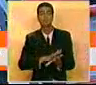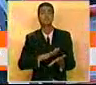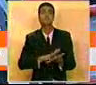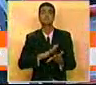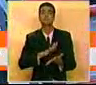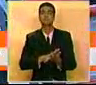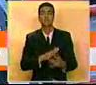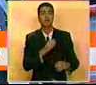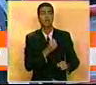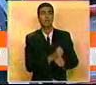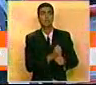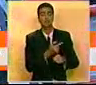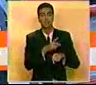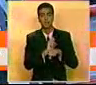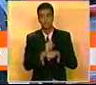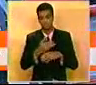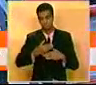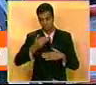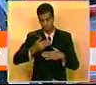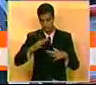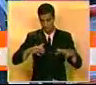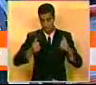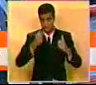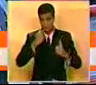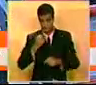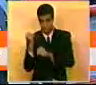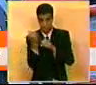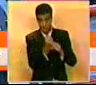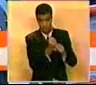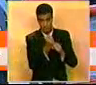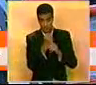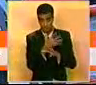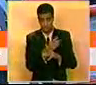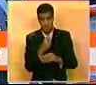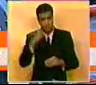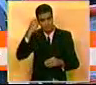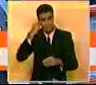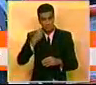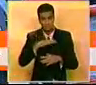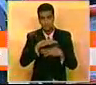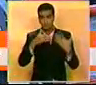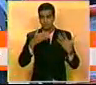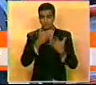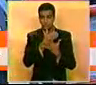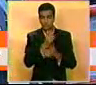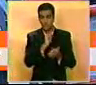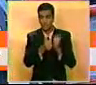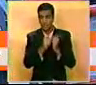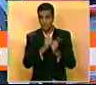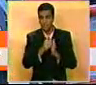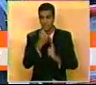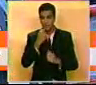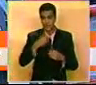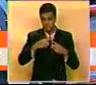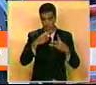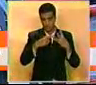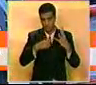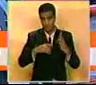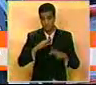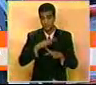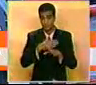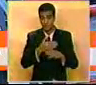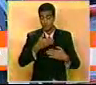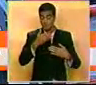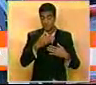y esperamos unas cuantas horas para que se llegue la voz de Playbol, para revisar qué ha pasado en el mundo deportivo, en las otras especialidades, porque